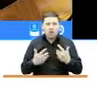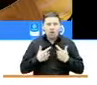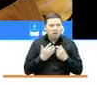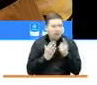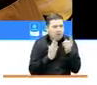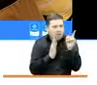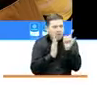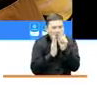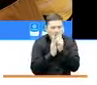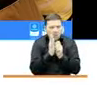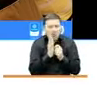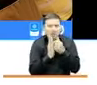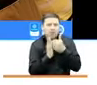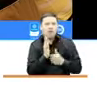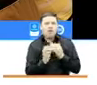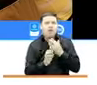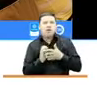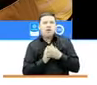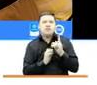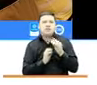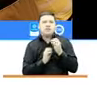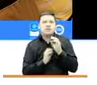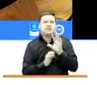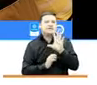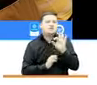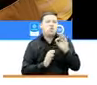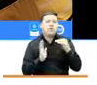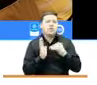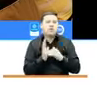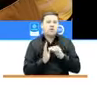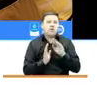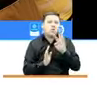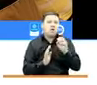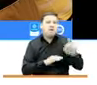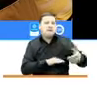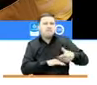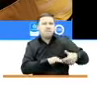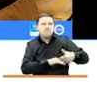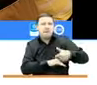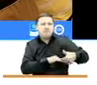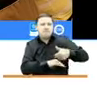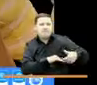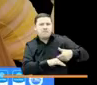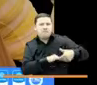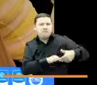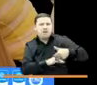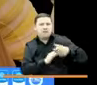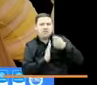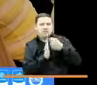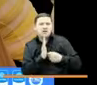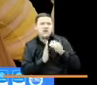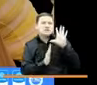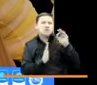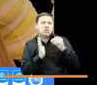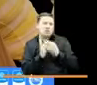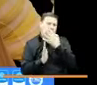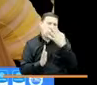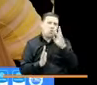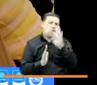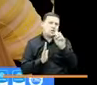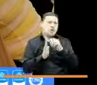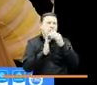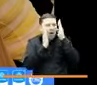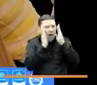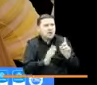tener a 50.448 solicitudes que llegaron al Registro Único de Víctimas hacer el proceso de